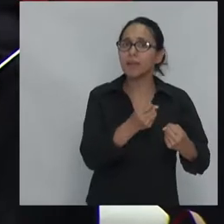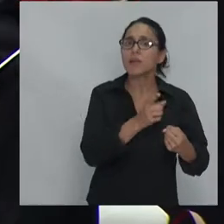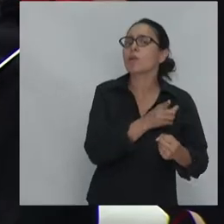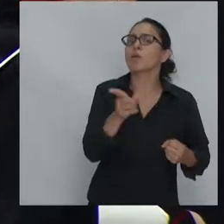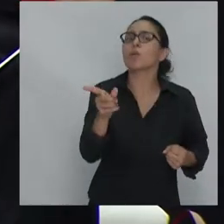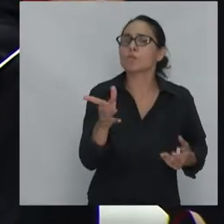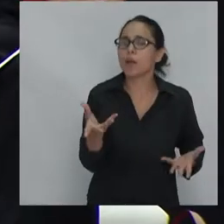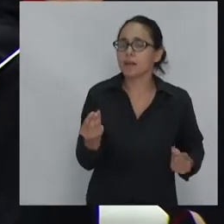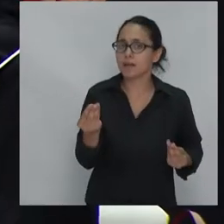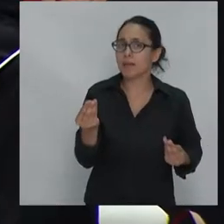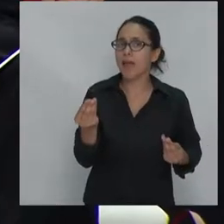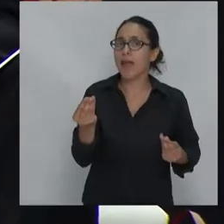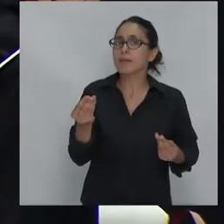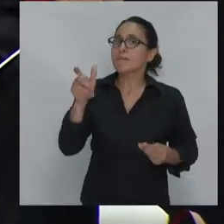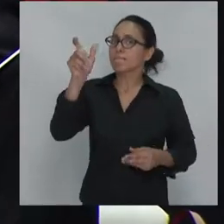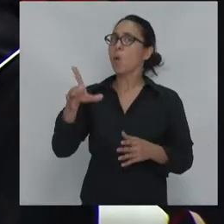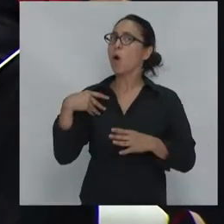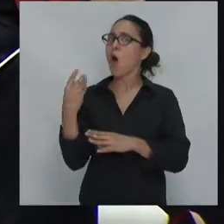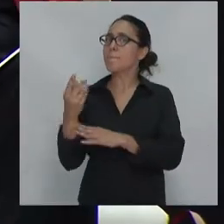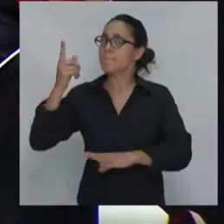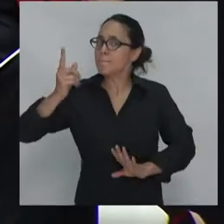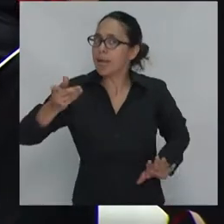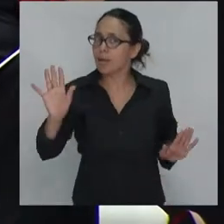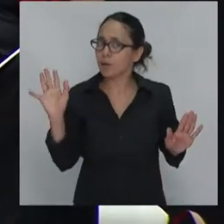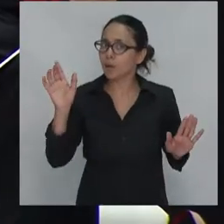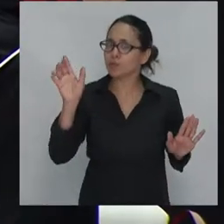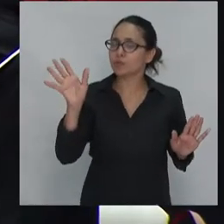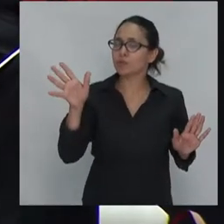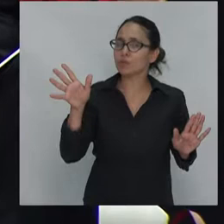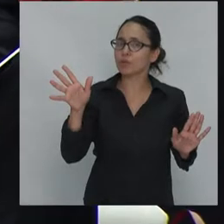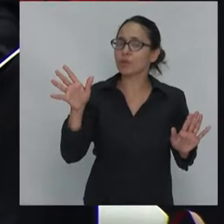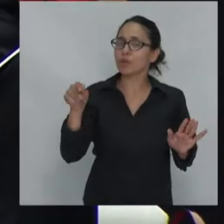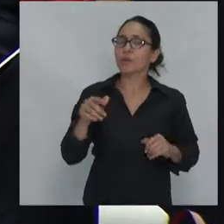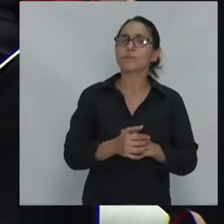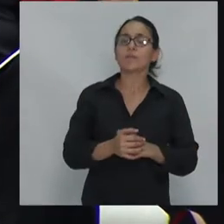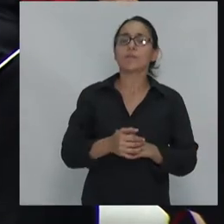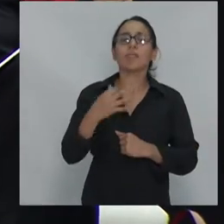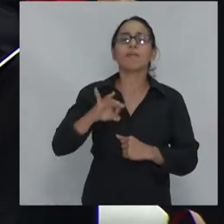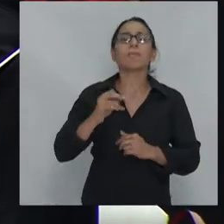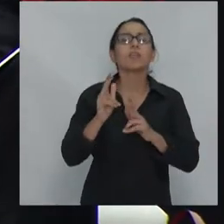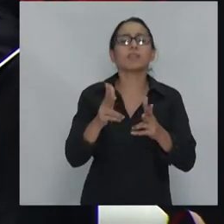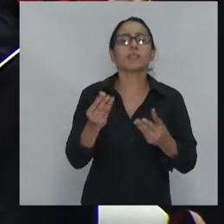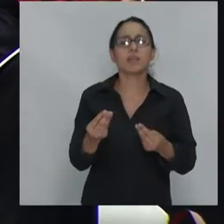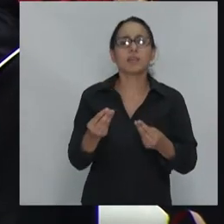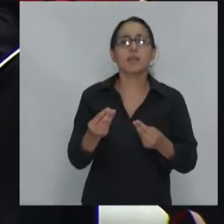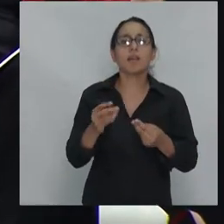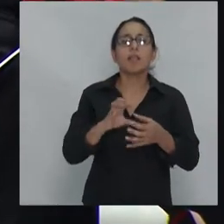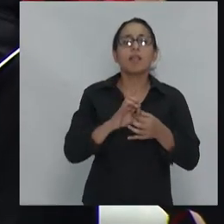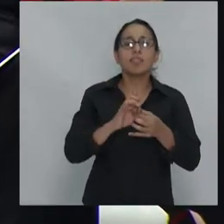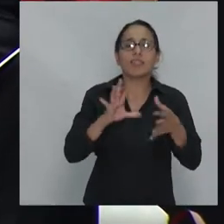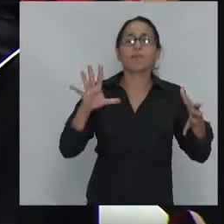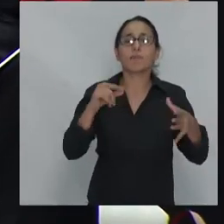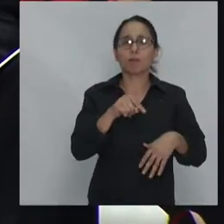de ese peligro fascista, que consiste evidentemente en decir que hay que defender, bueno, la democracia